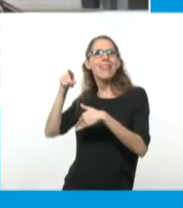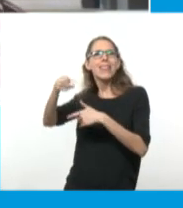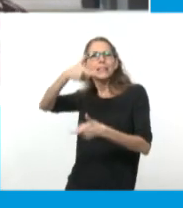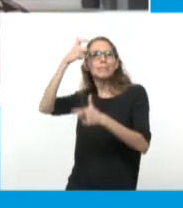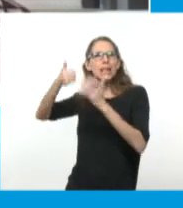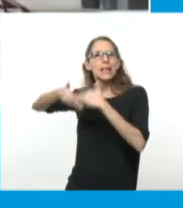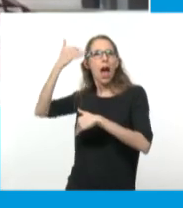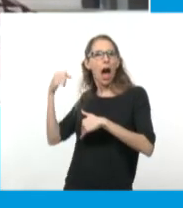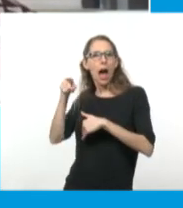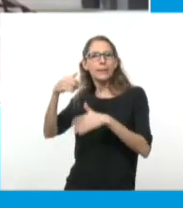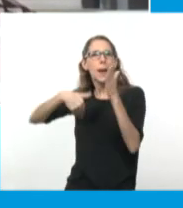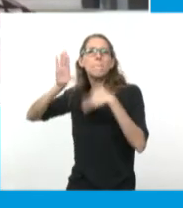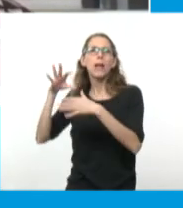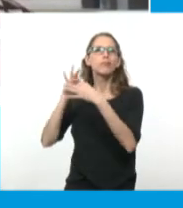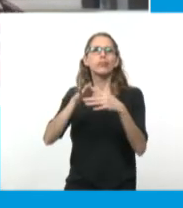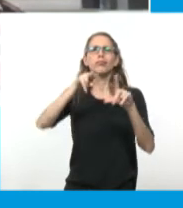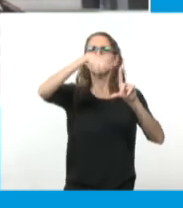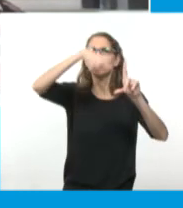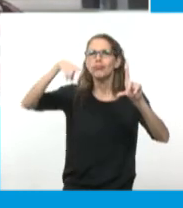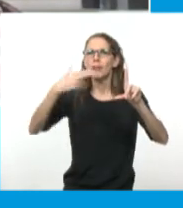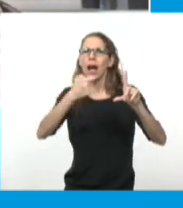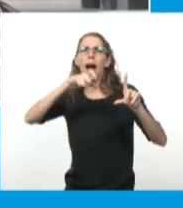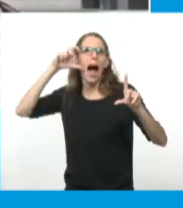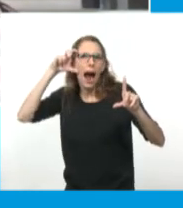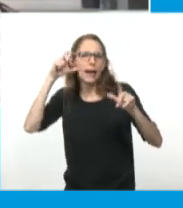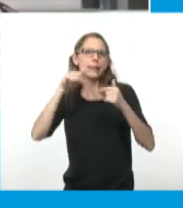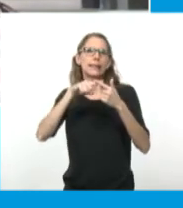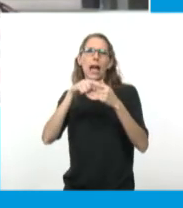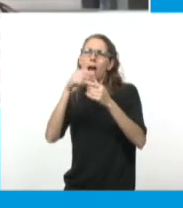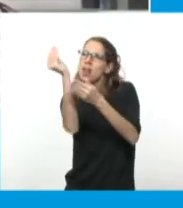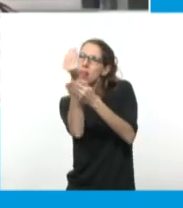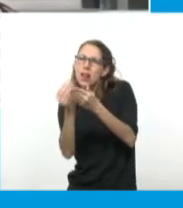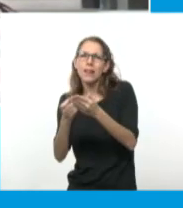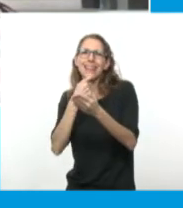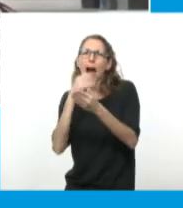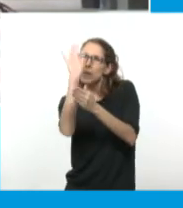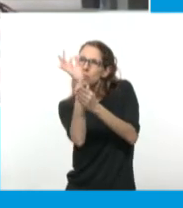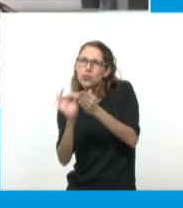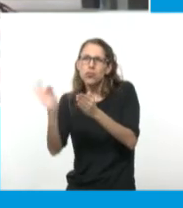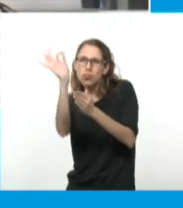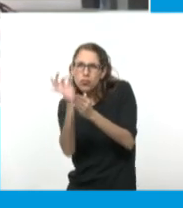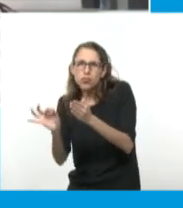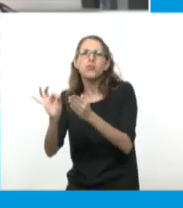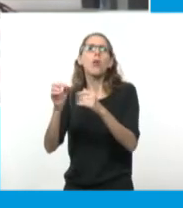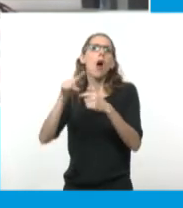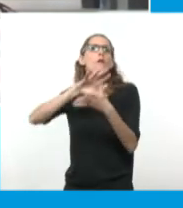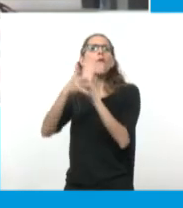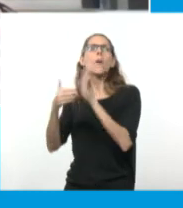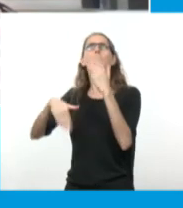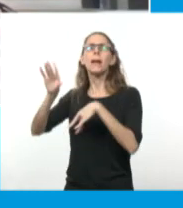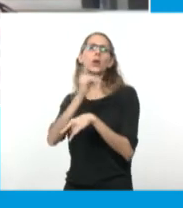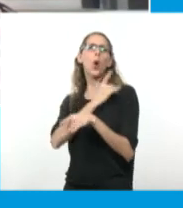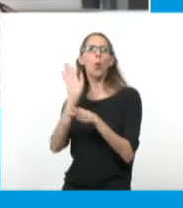por las bellas artes, por el grabado y por, digamos, este uso más académico. ¿Qué pasa